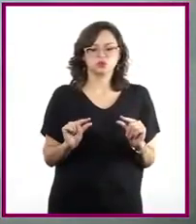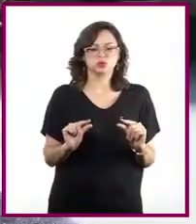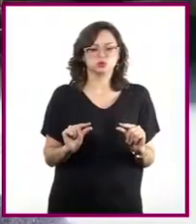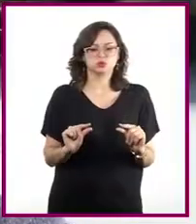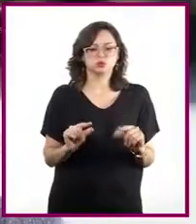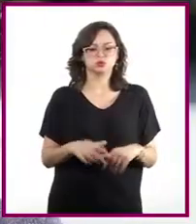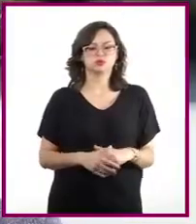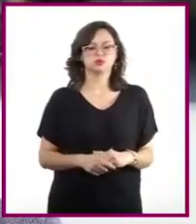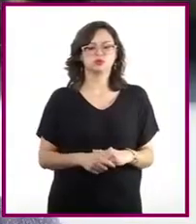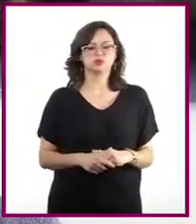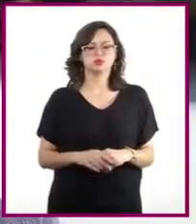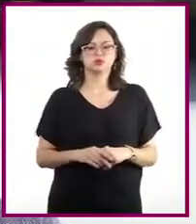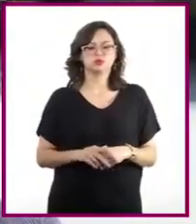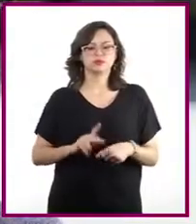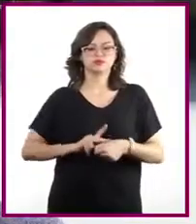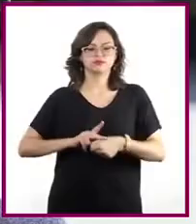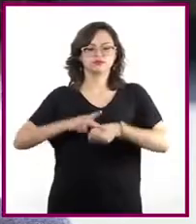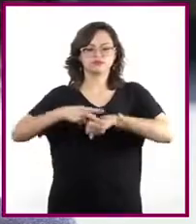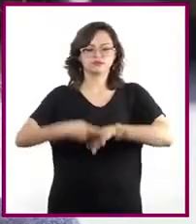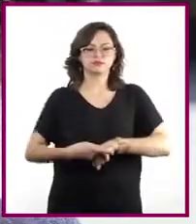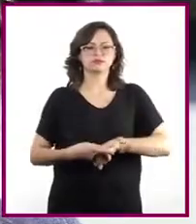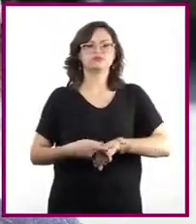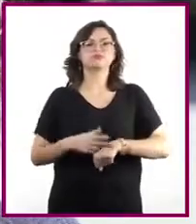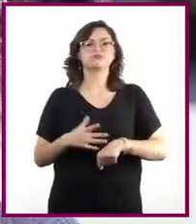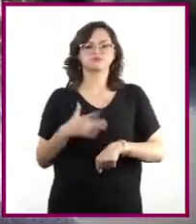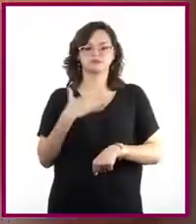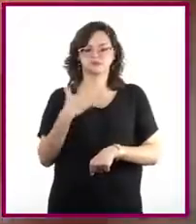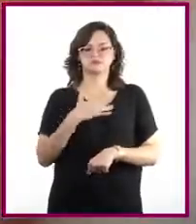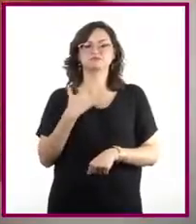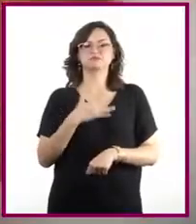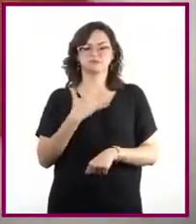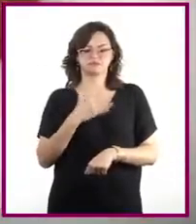La textura de sus manos es muy notoria.